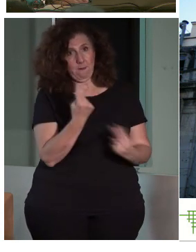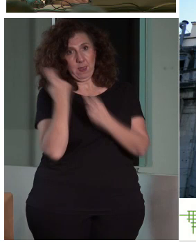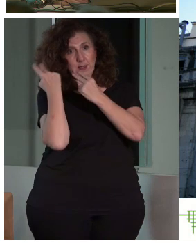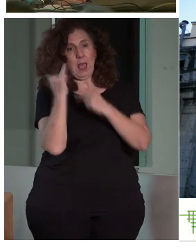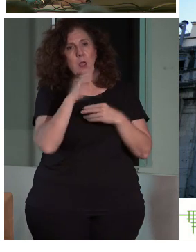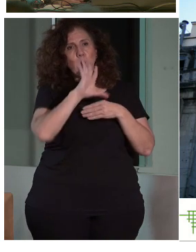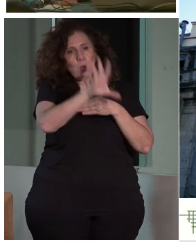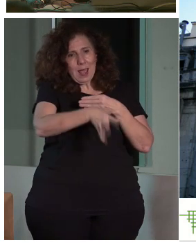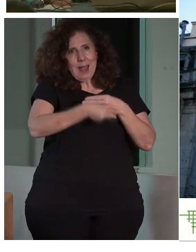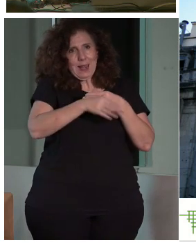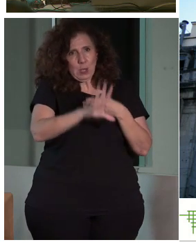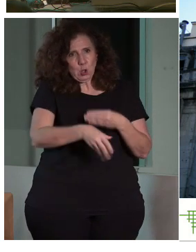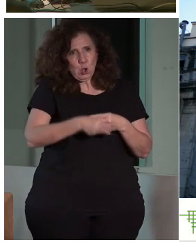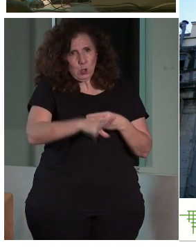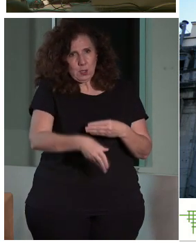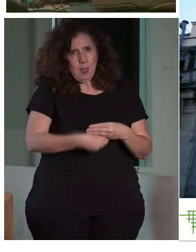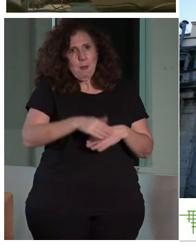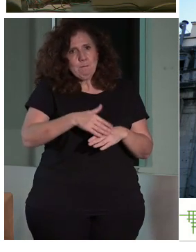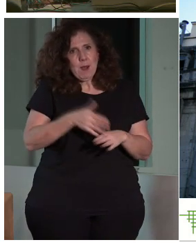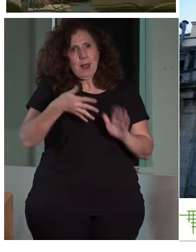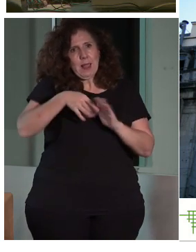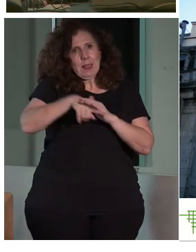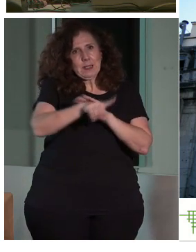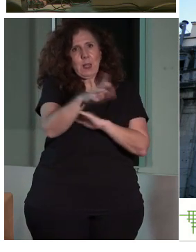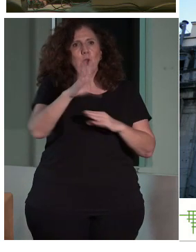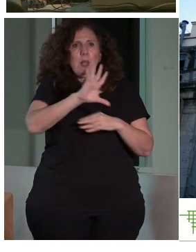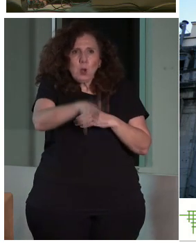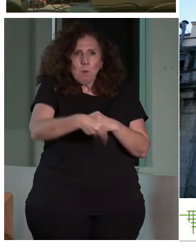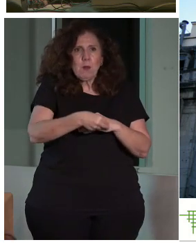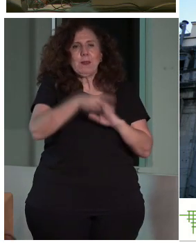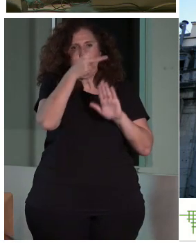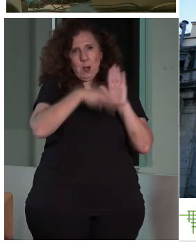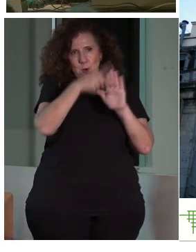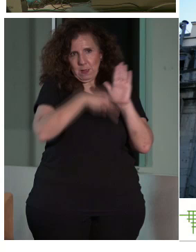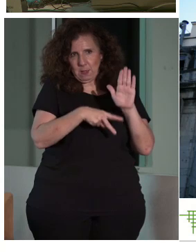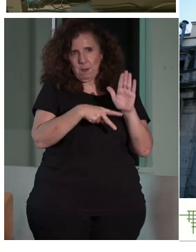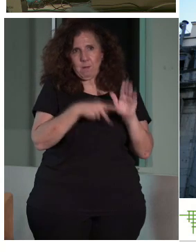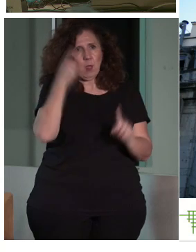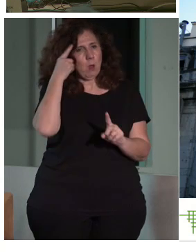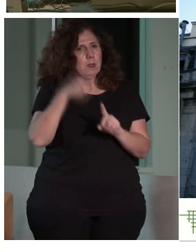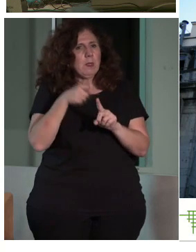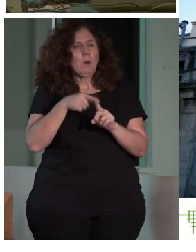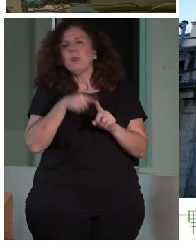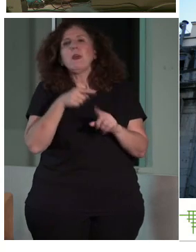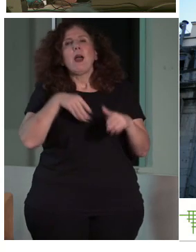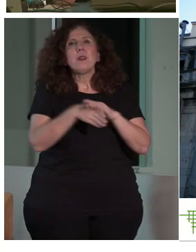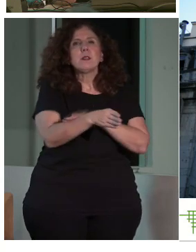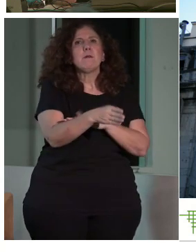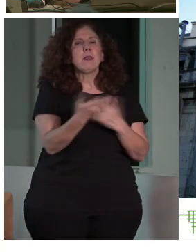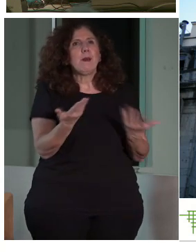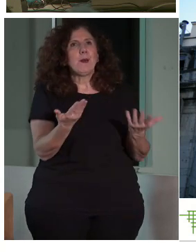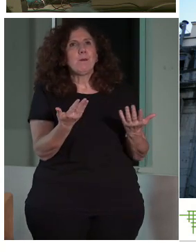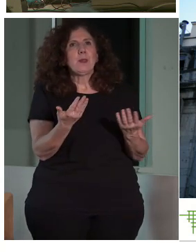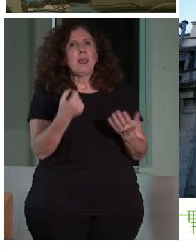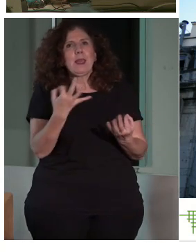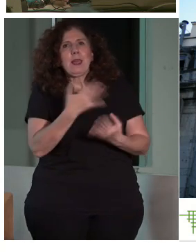que lo que hacen es complementar la información que se da en el cuerpo de la norma, ¿vale? Son objetivos de accesibilidad, nos habla, oye, pues,